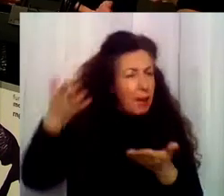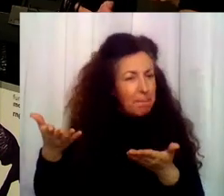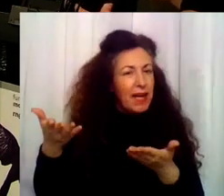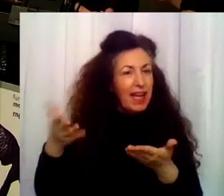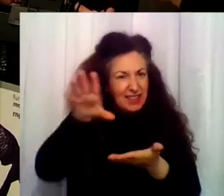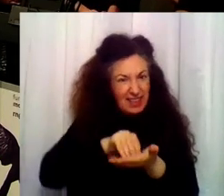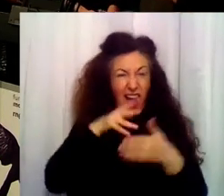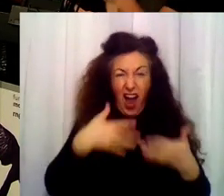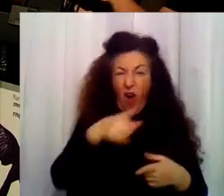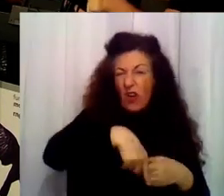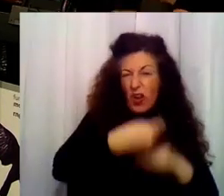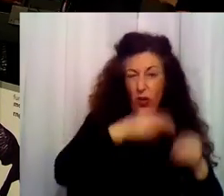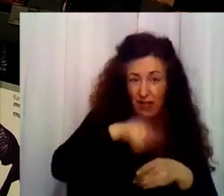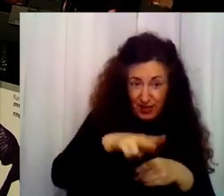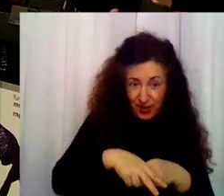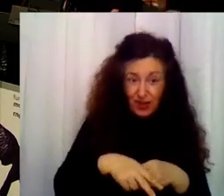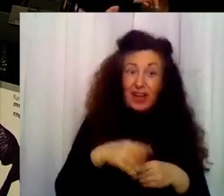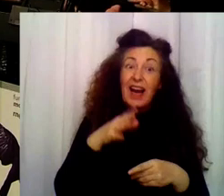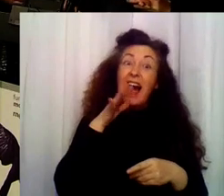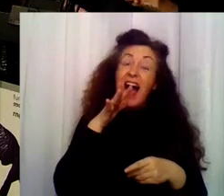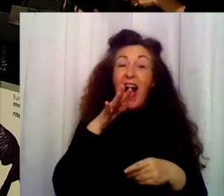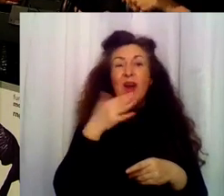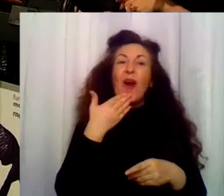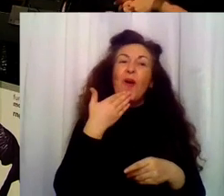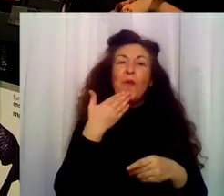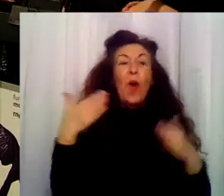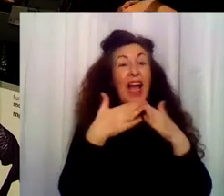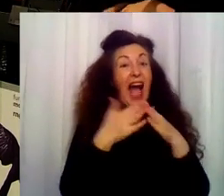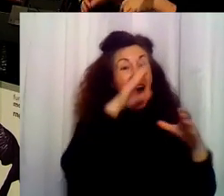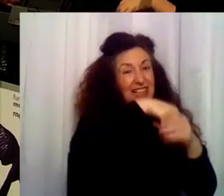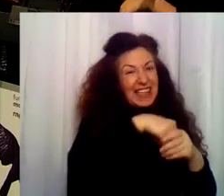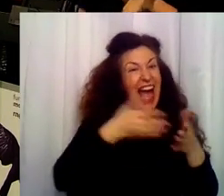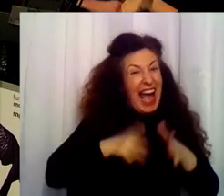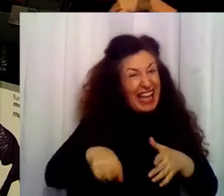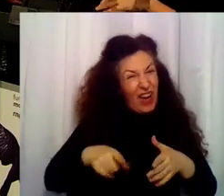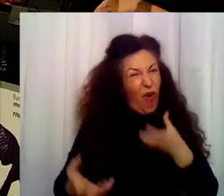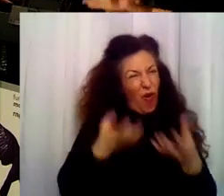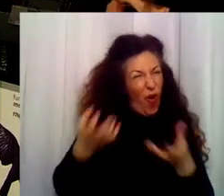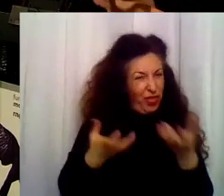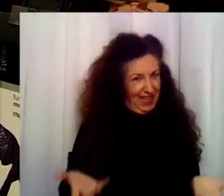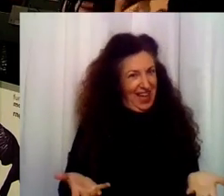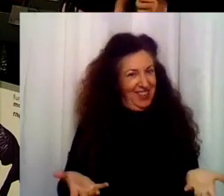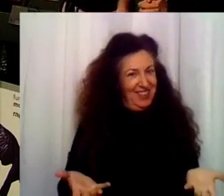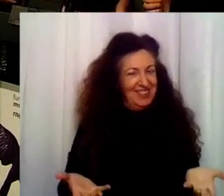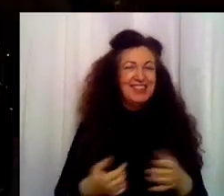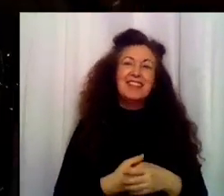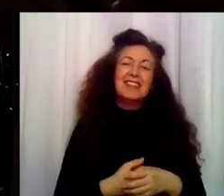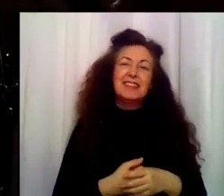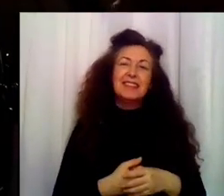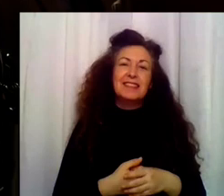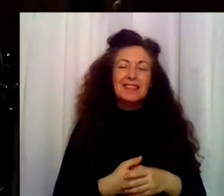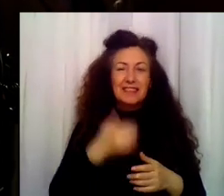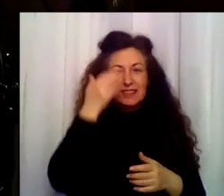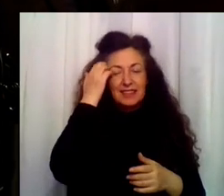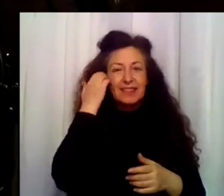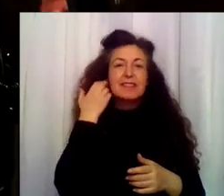Ahora resulta, Hugo, que volveréis con un cocinero a casa y todo. Ya te digo, mientras sea el mejor, yo... Nos ha salido el negocio redondo. Bueno, vámonos un rato a la sala